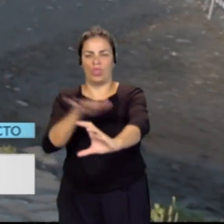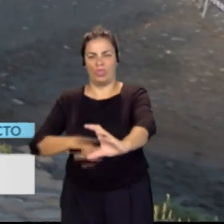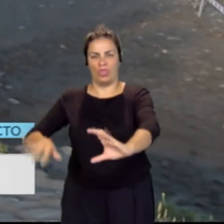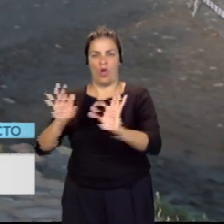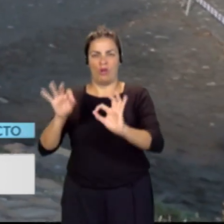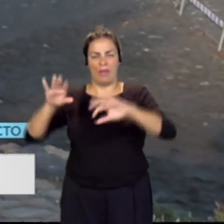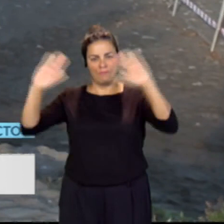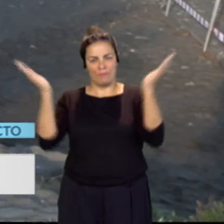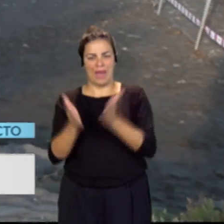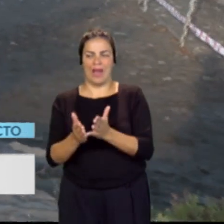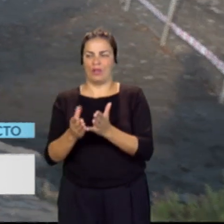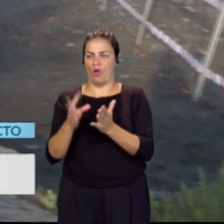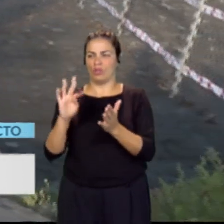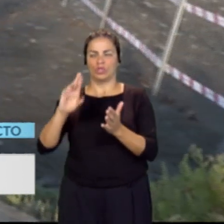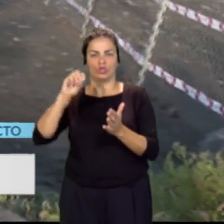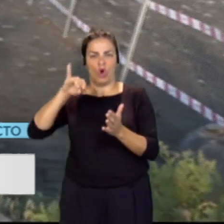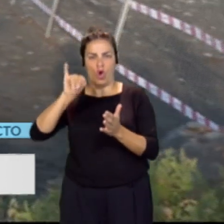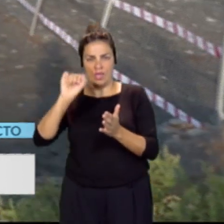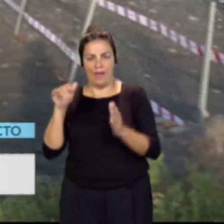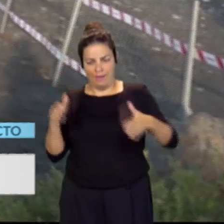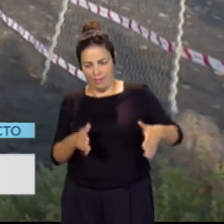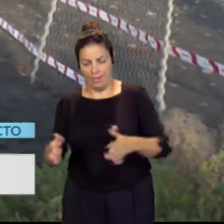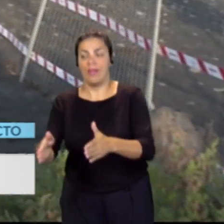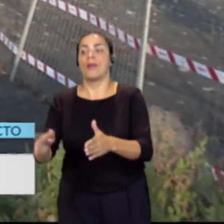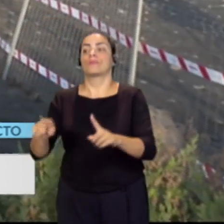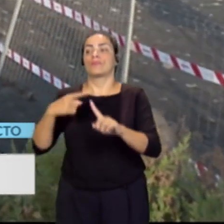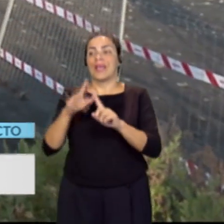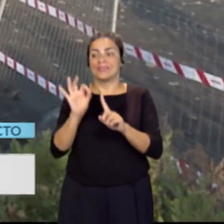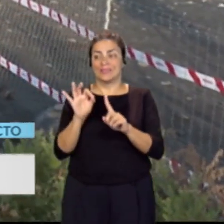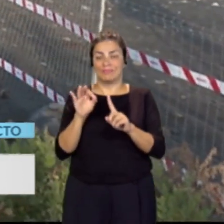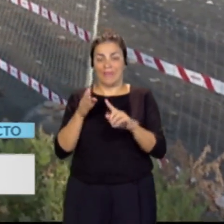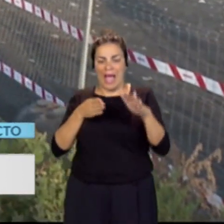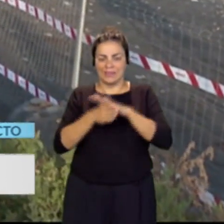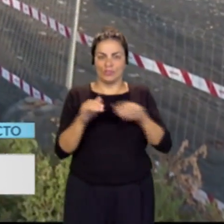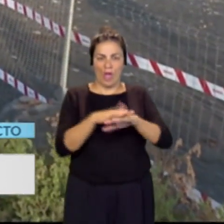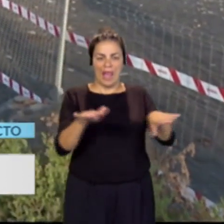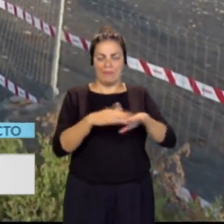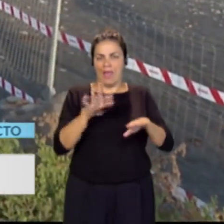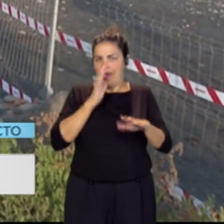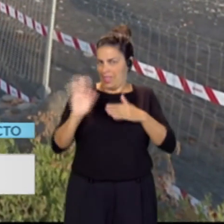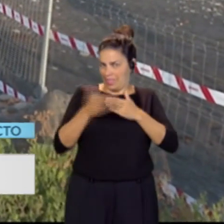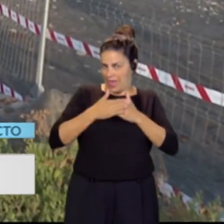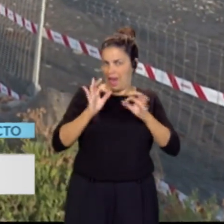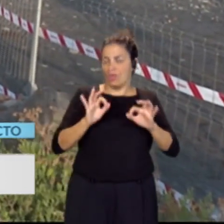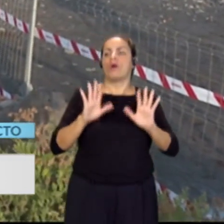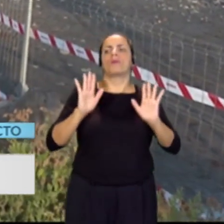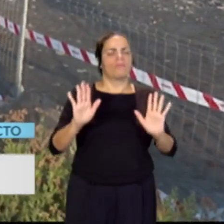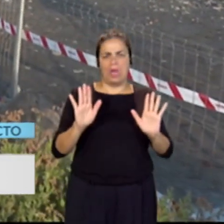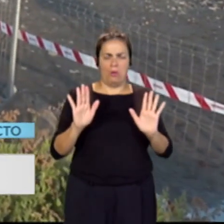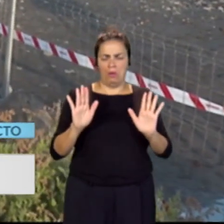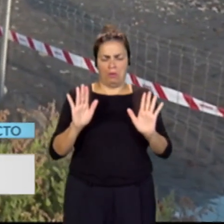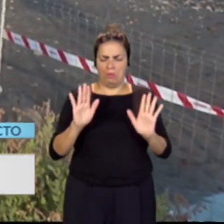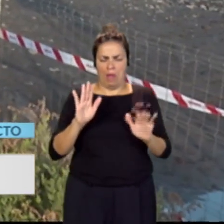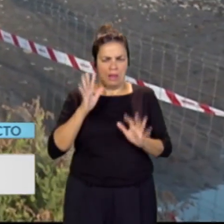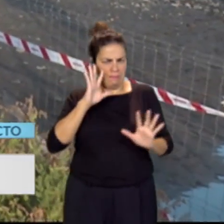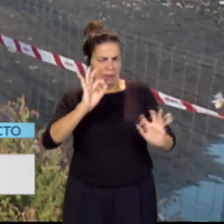este barranco de Troya y se ha tenido que cerrar este pequeño acceso a la playa, pero que, decimos, no tiene ningún riesgo.